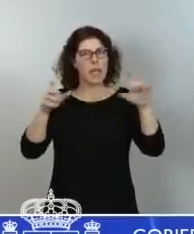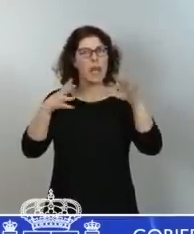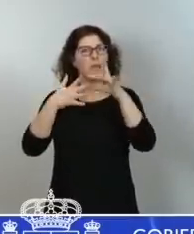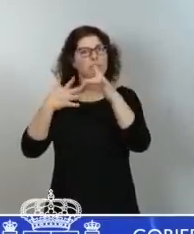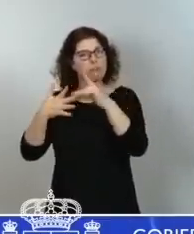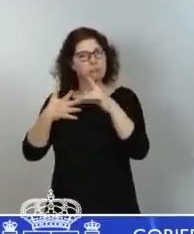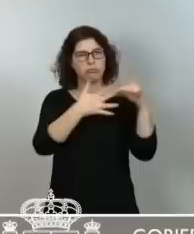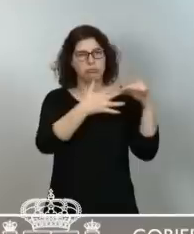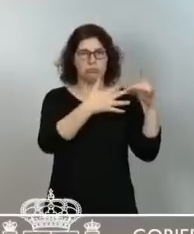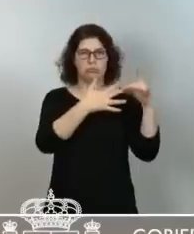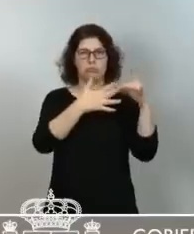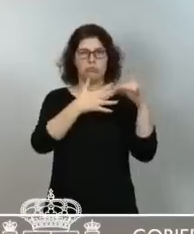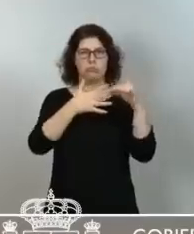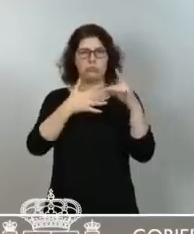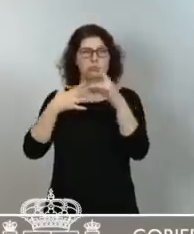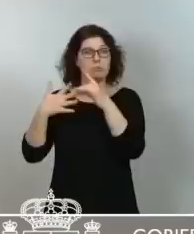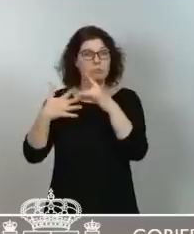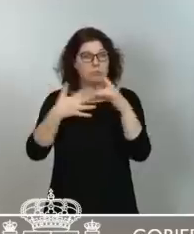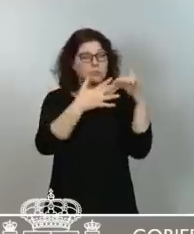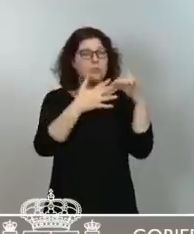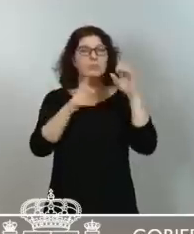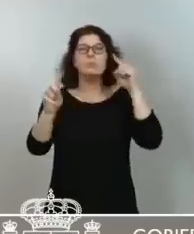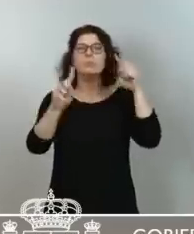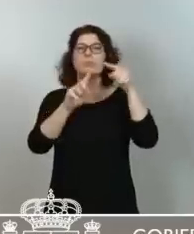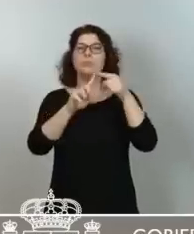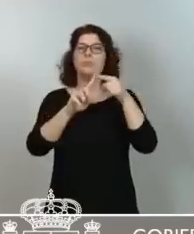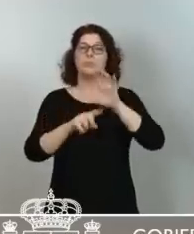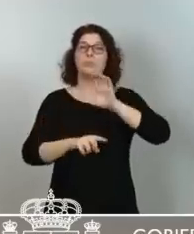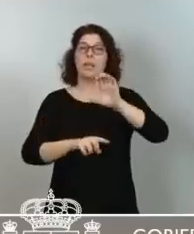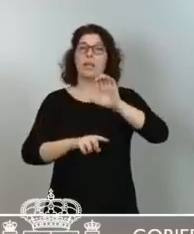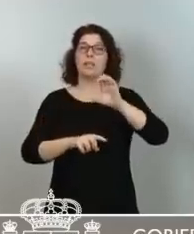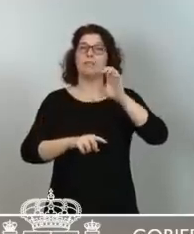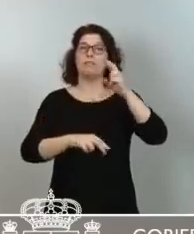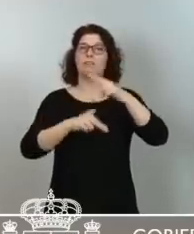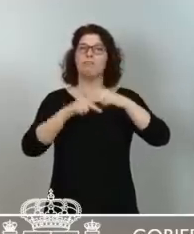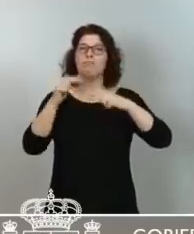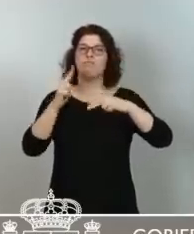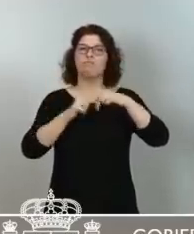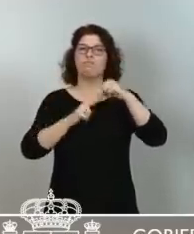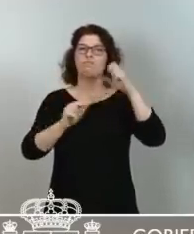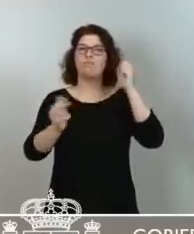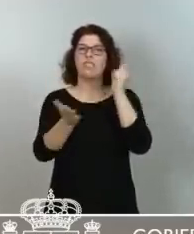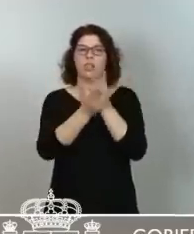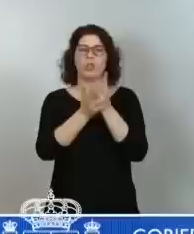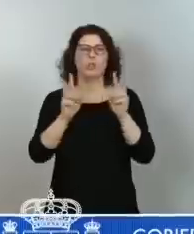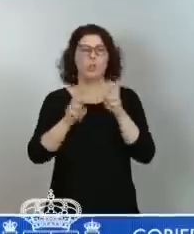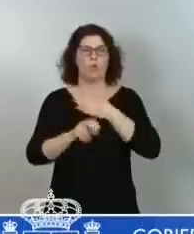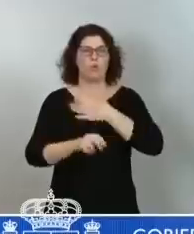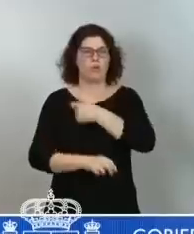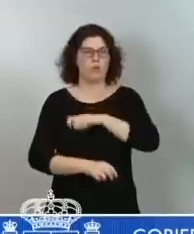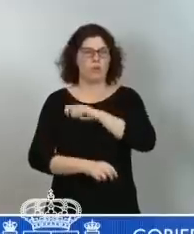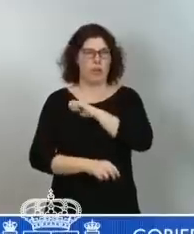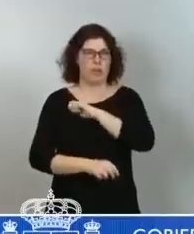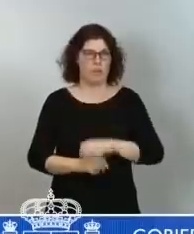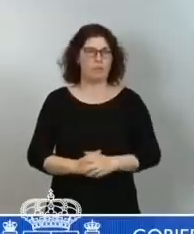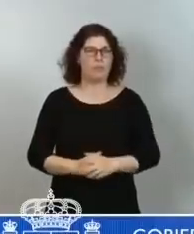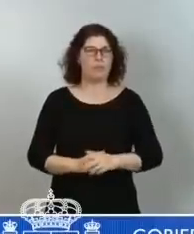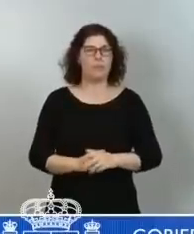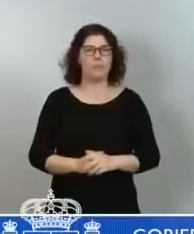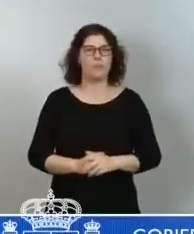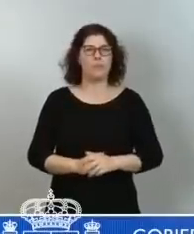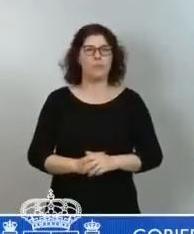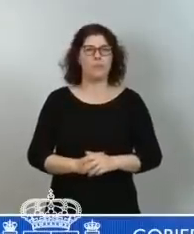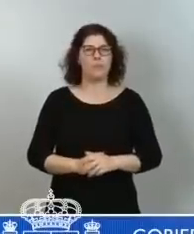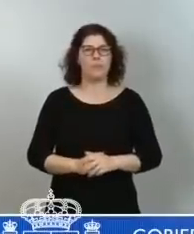país los retos que van a definir los próximos años para España. Hacen falta sectores más dinámicos, capaces de